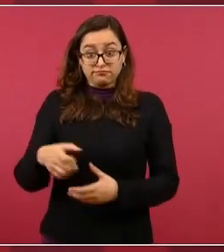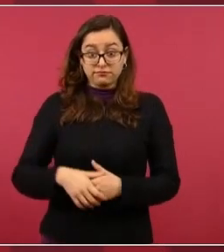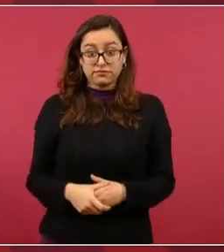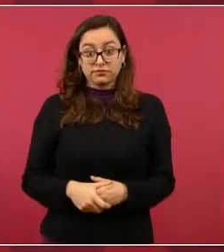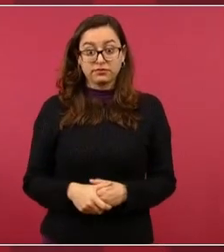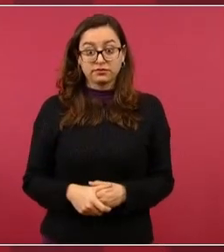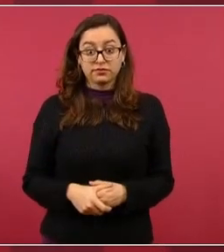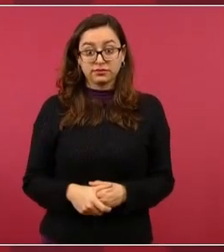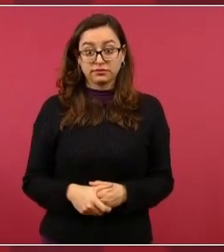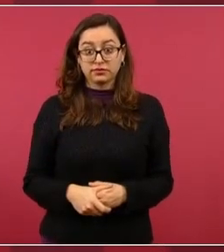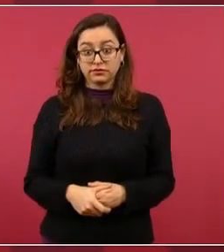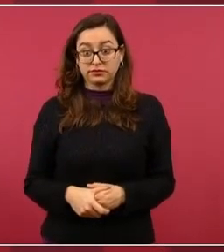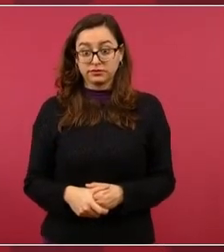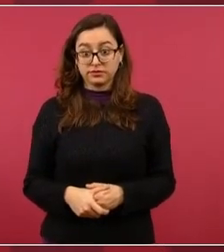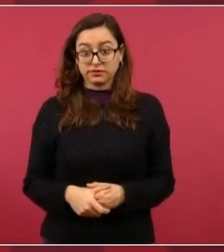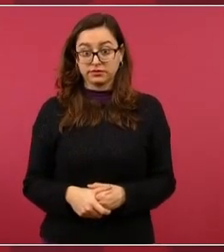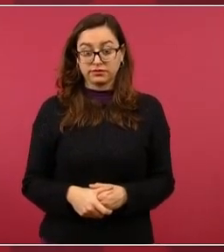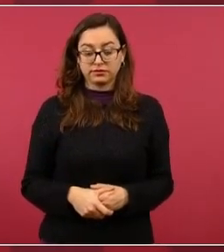tiene que ser una